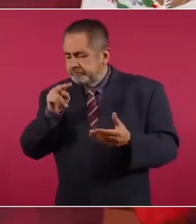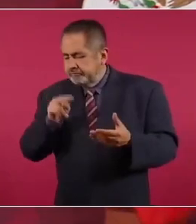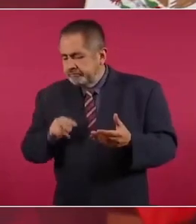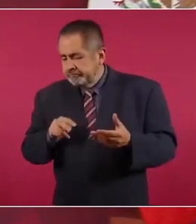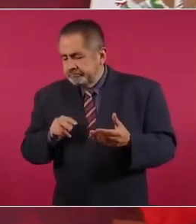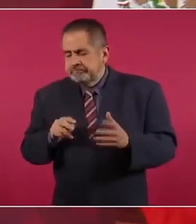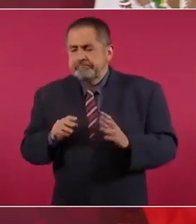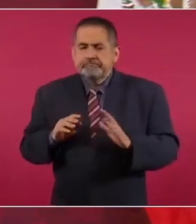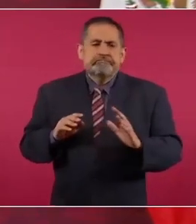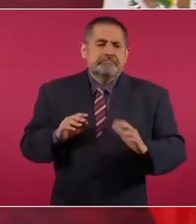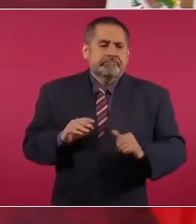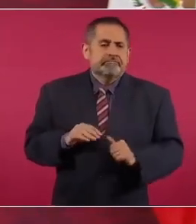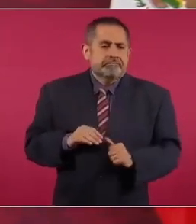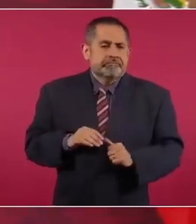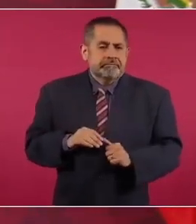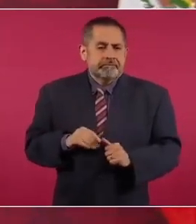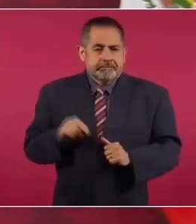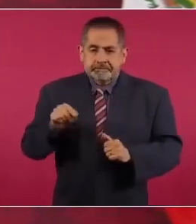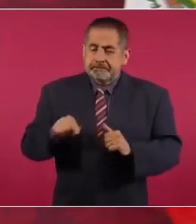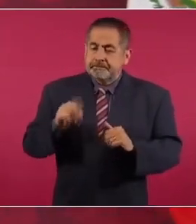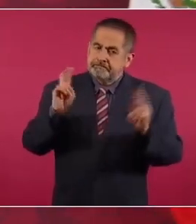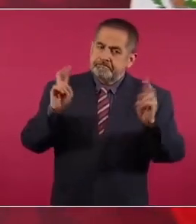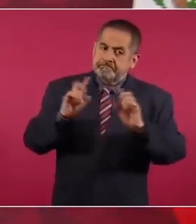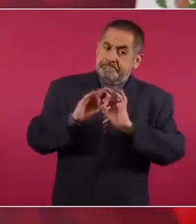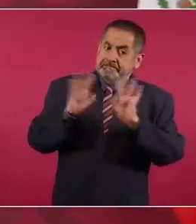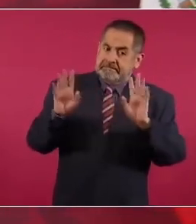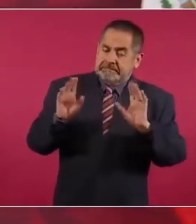delicado,